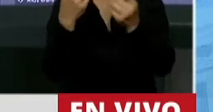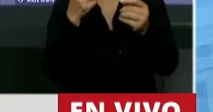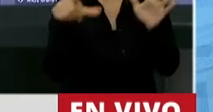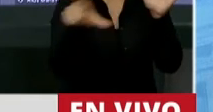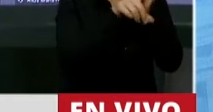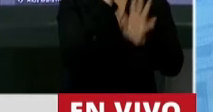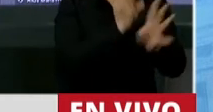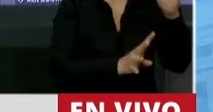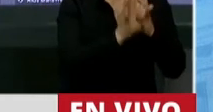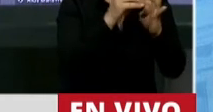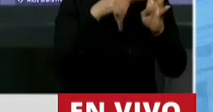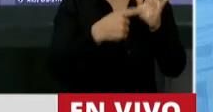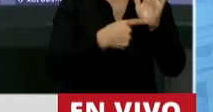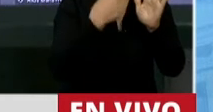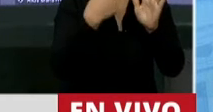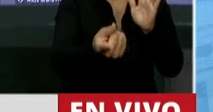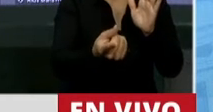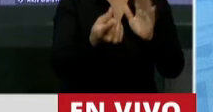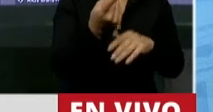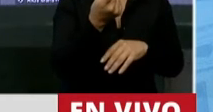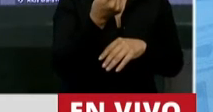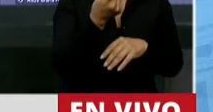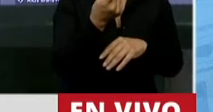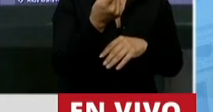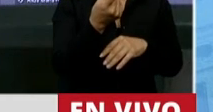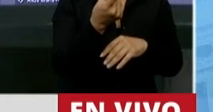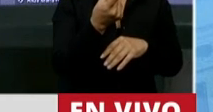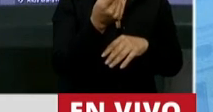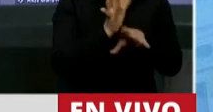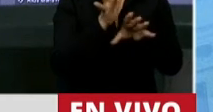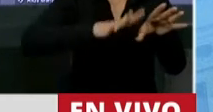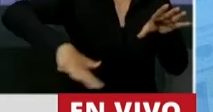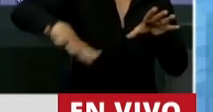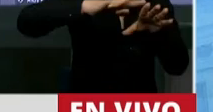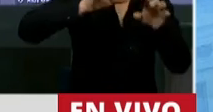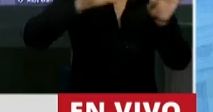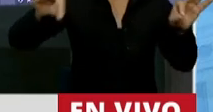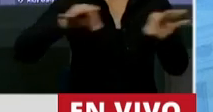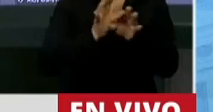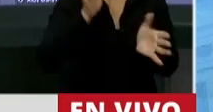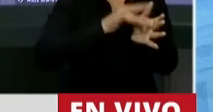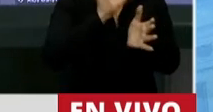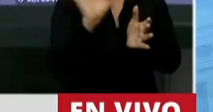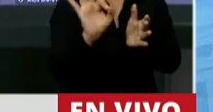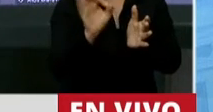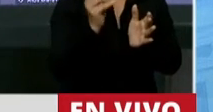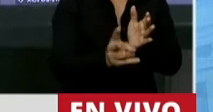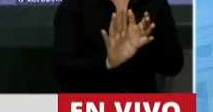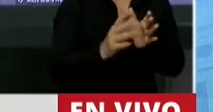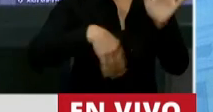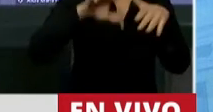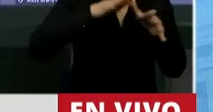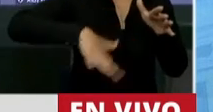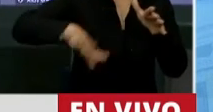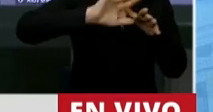de bosques que generaba una zonificación de intangibilidad en las zonas fundamentalmente en Villa